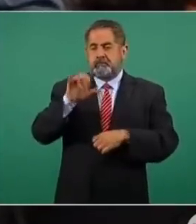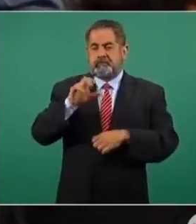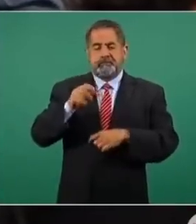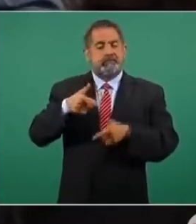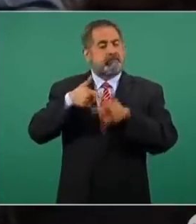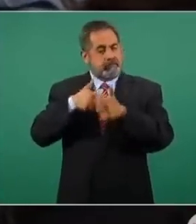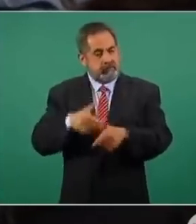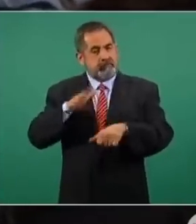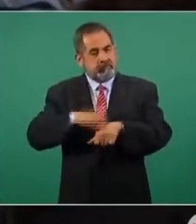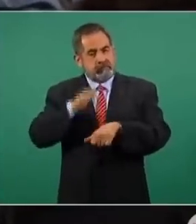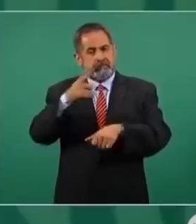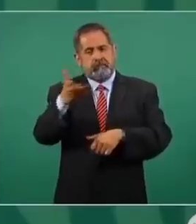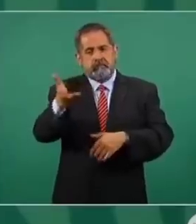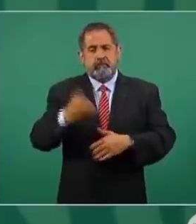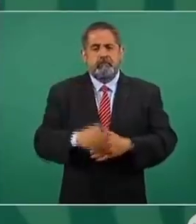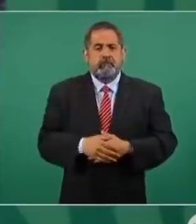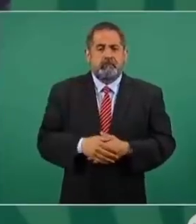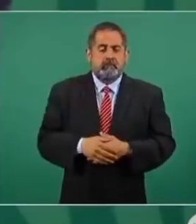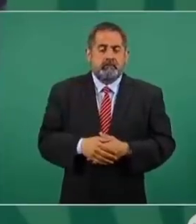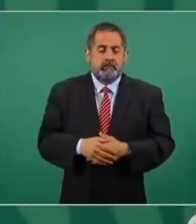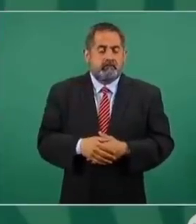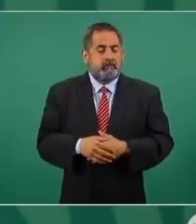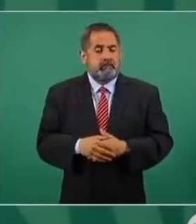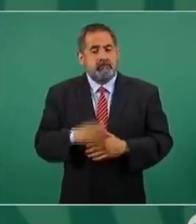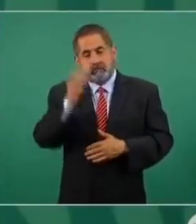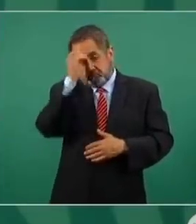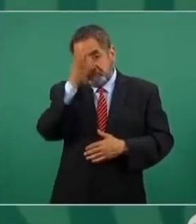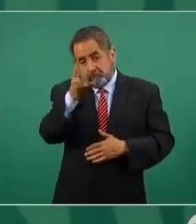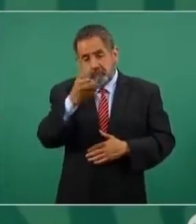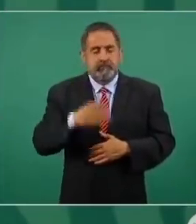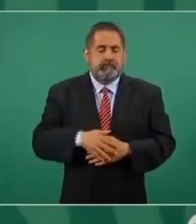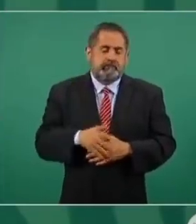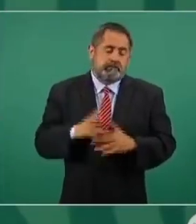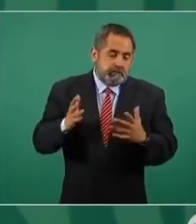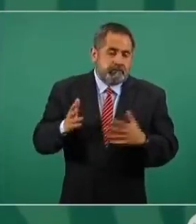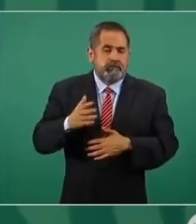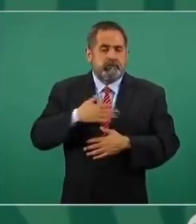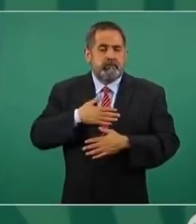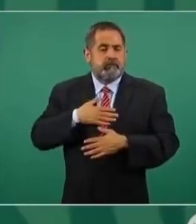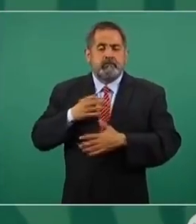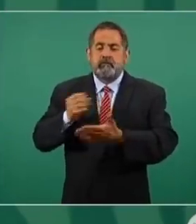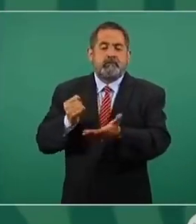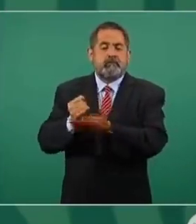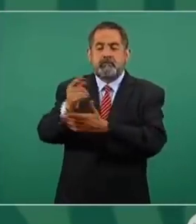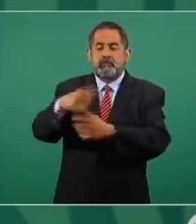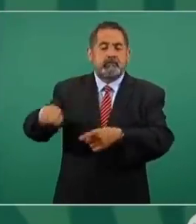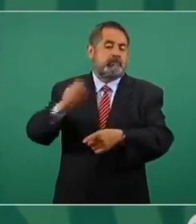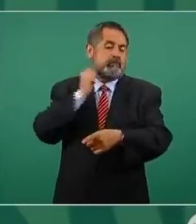opinión le merece esto? Pues es una decisión que tomaron los senadores.